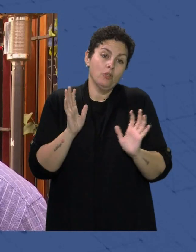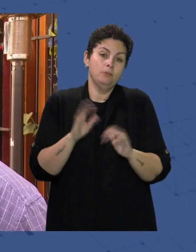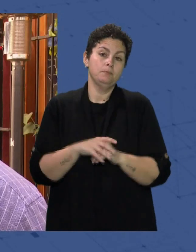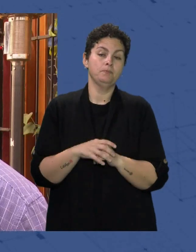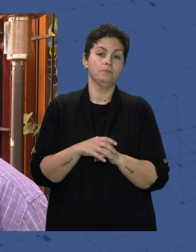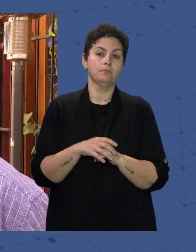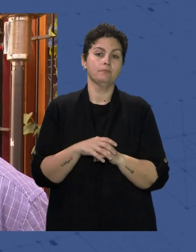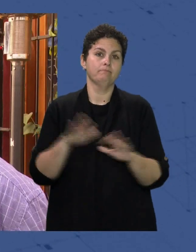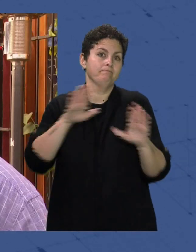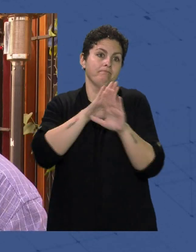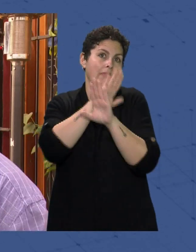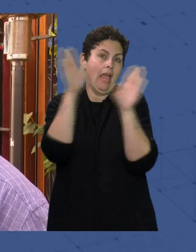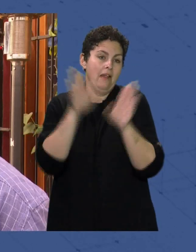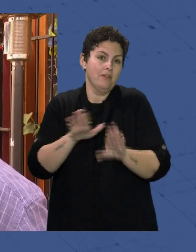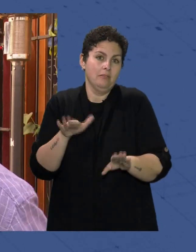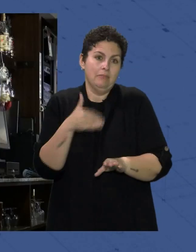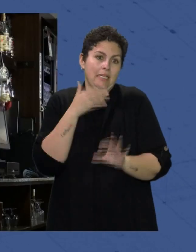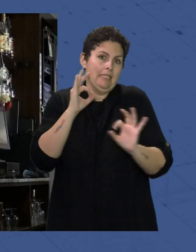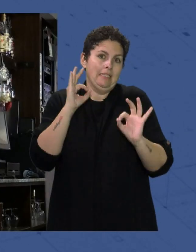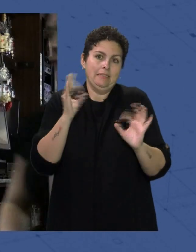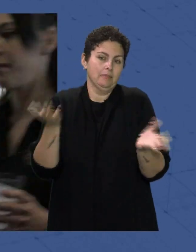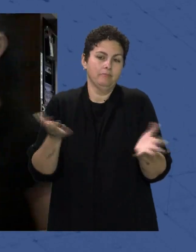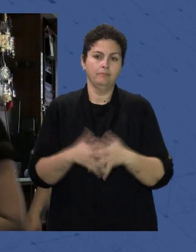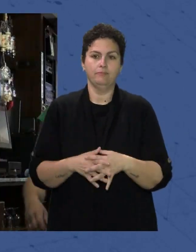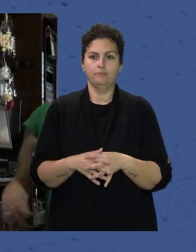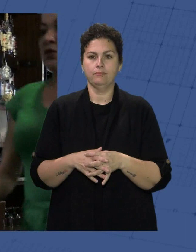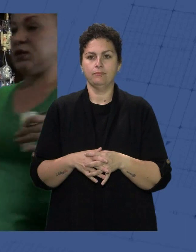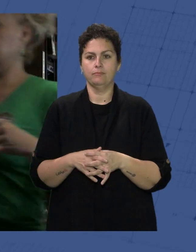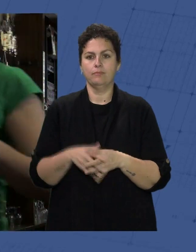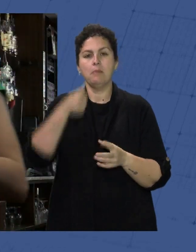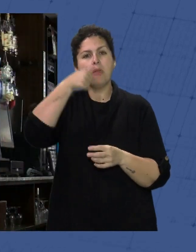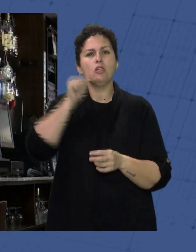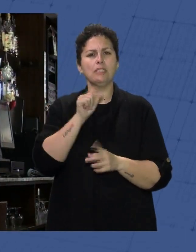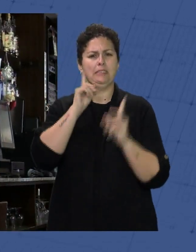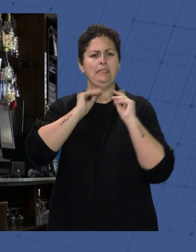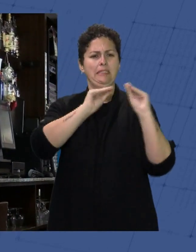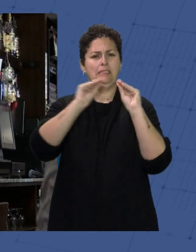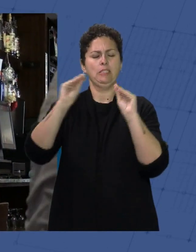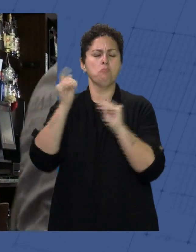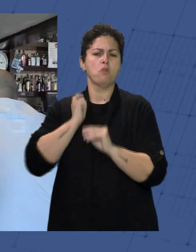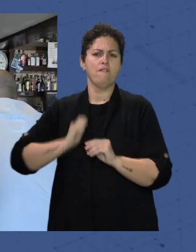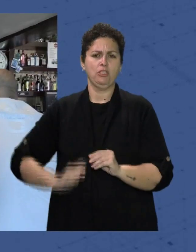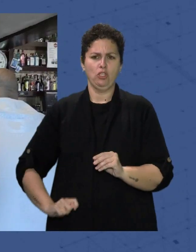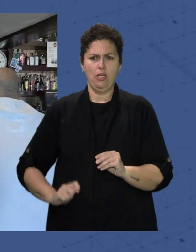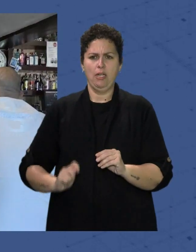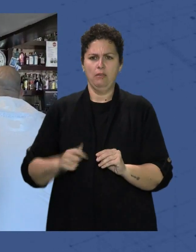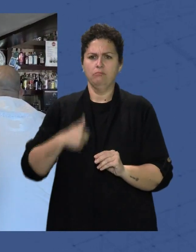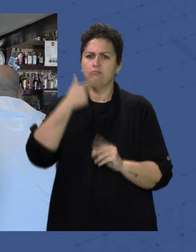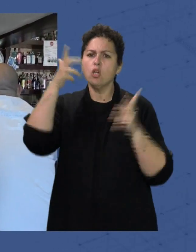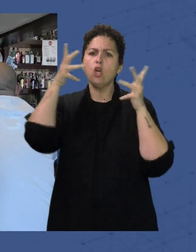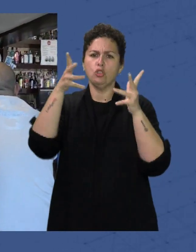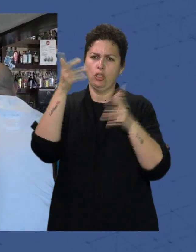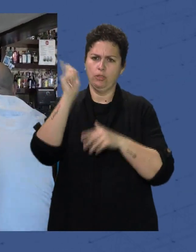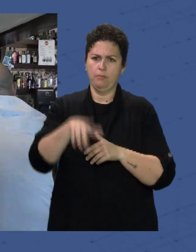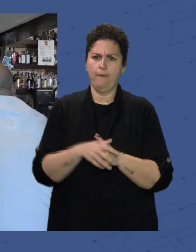Es algo Que es hostelería Pedro Sánchez Hace un llamamiento A los profesionales Unido a unas recomendaciones